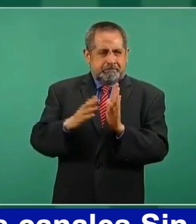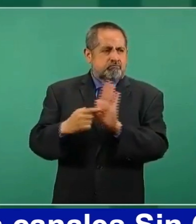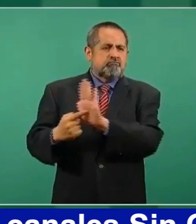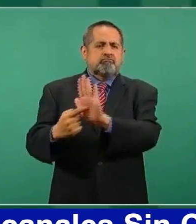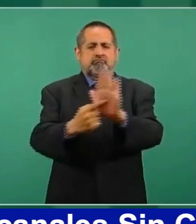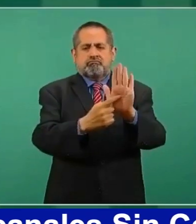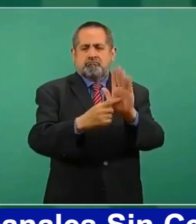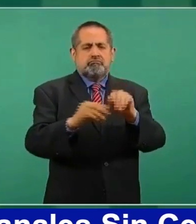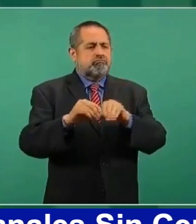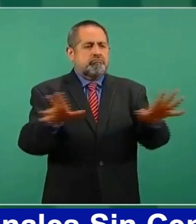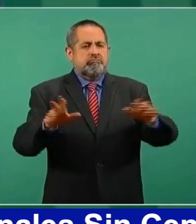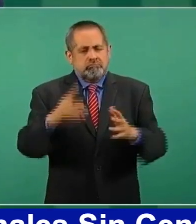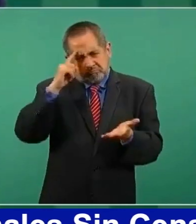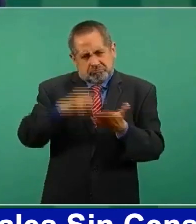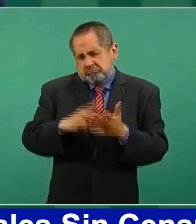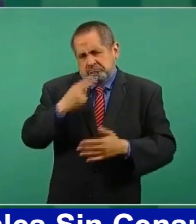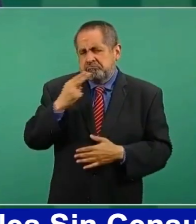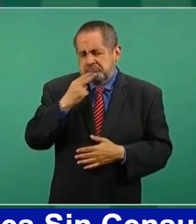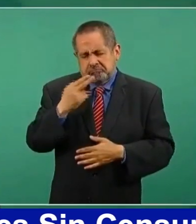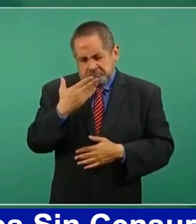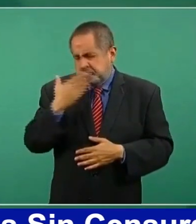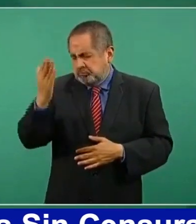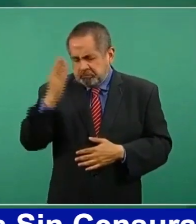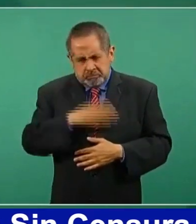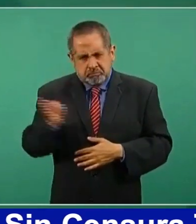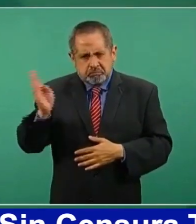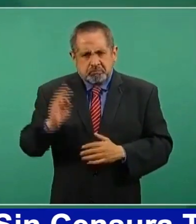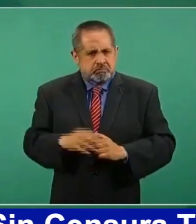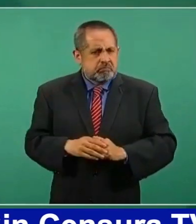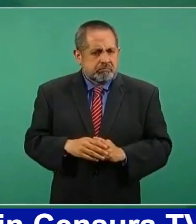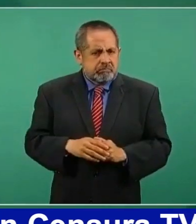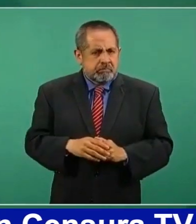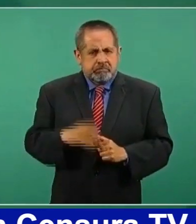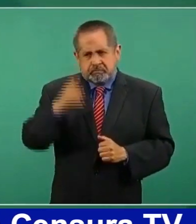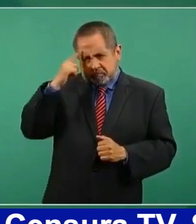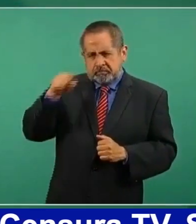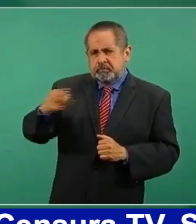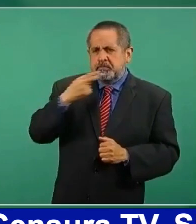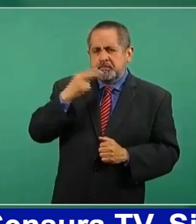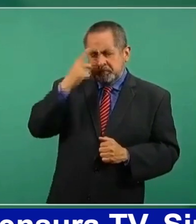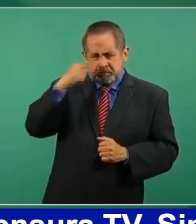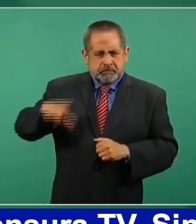Creo que es sano para el gobernador,